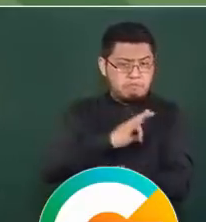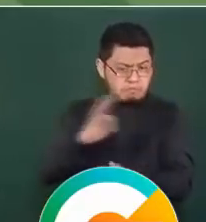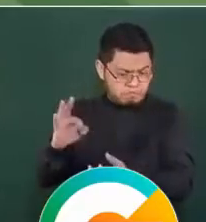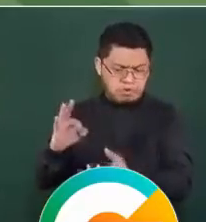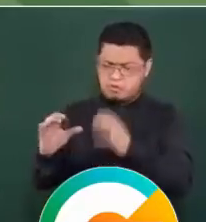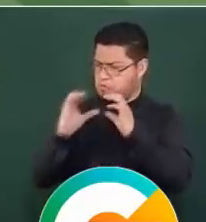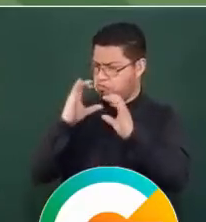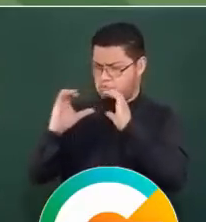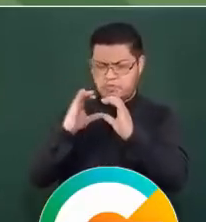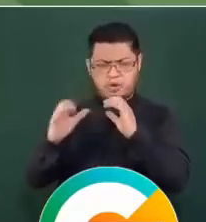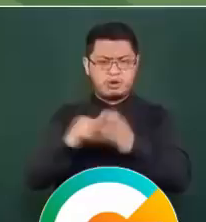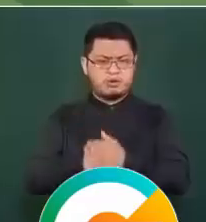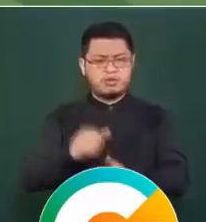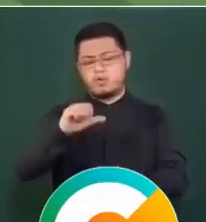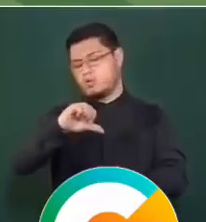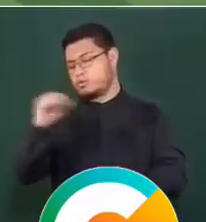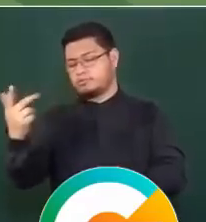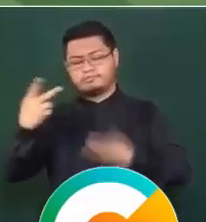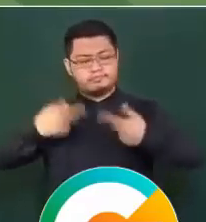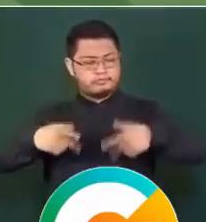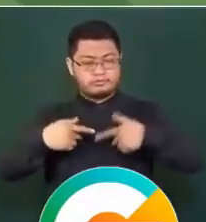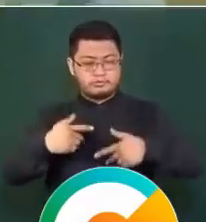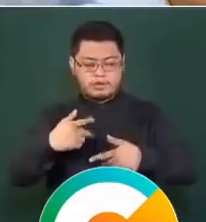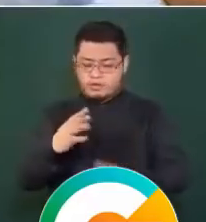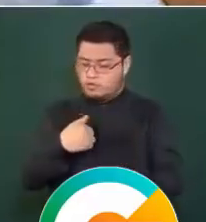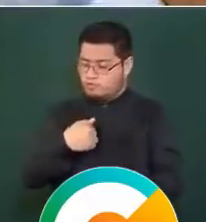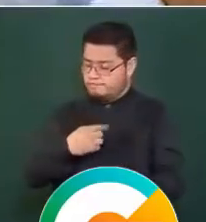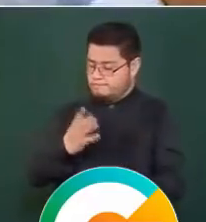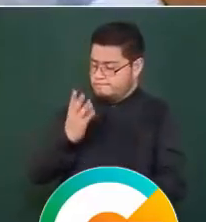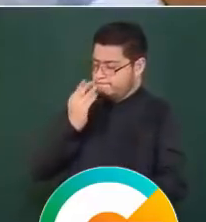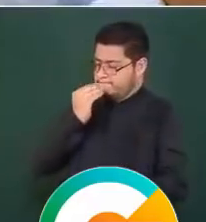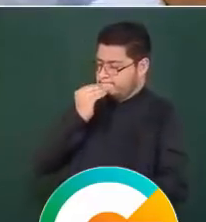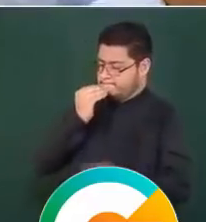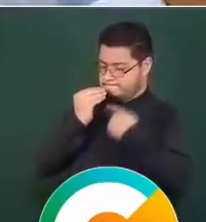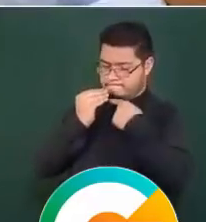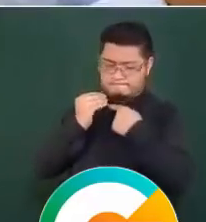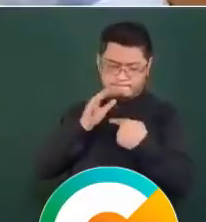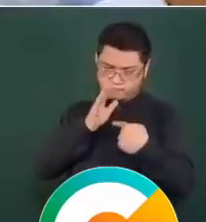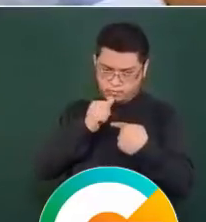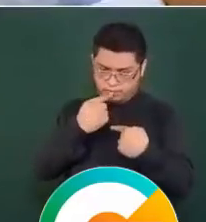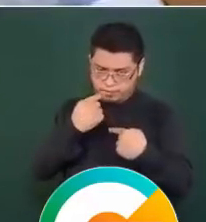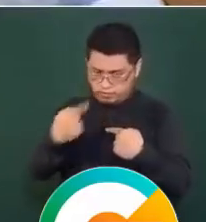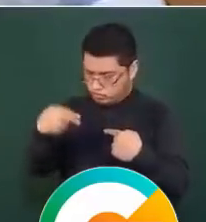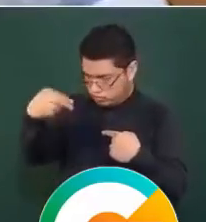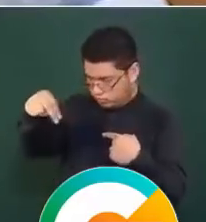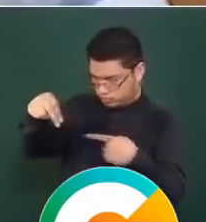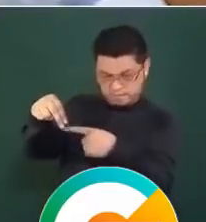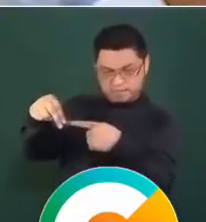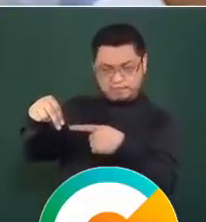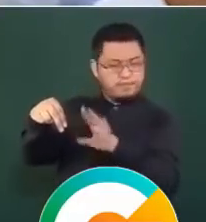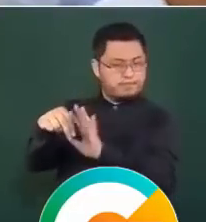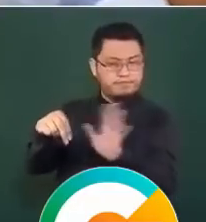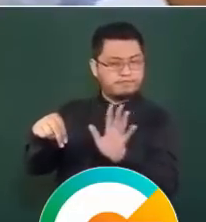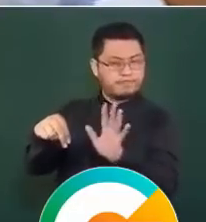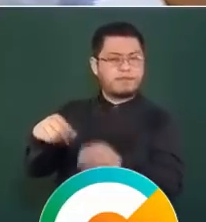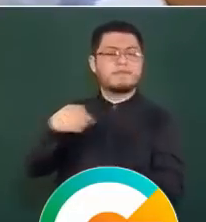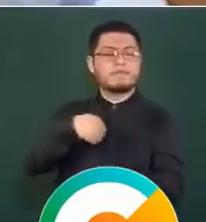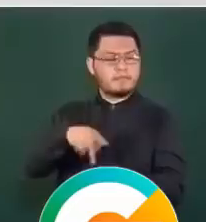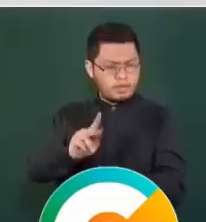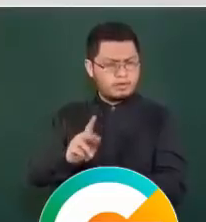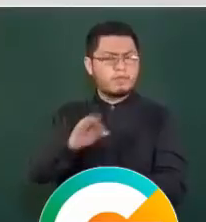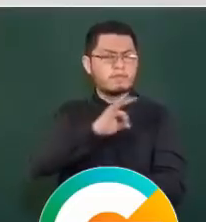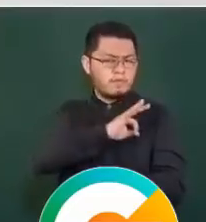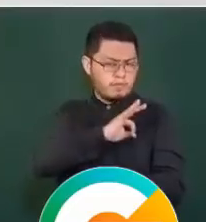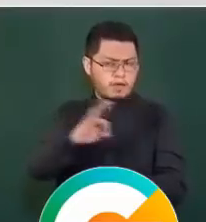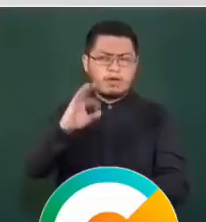personas que no puedo decir aquí, pero no absolutamente tiene comunicación